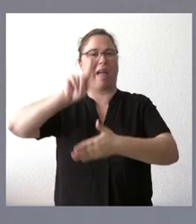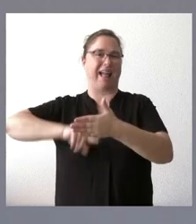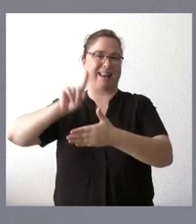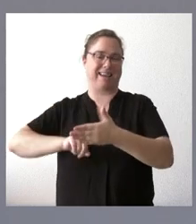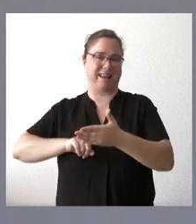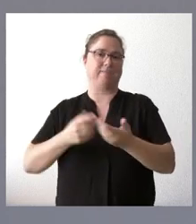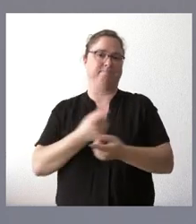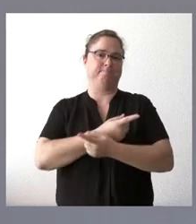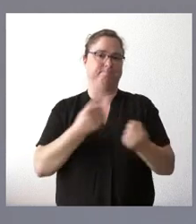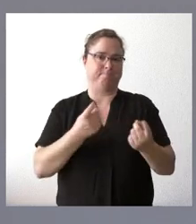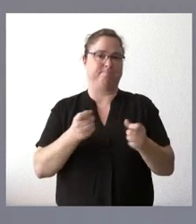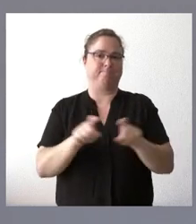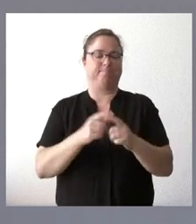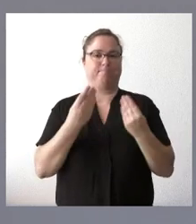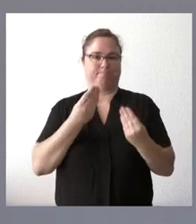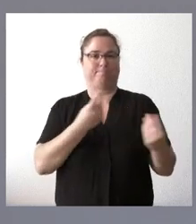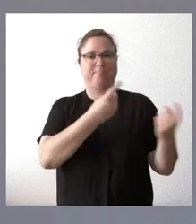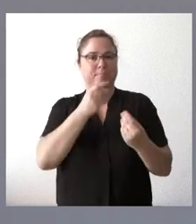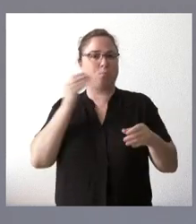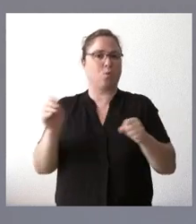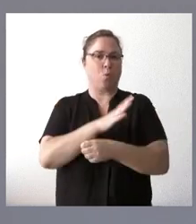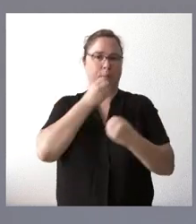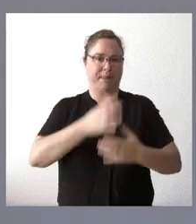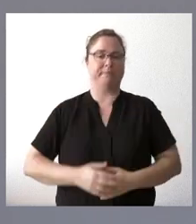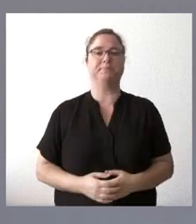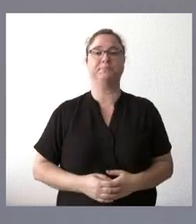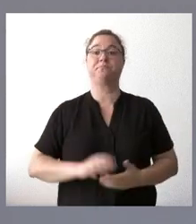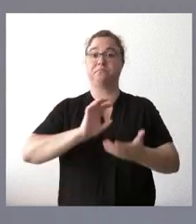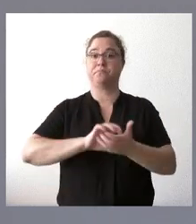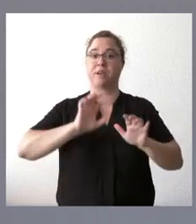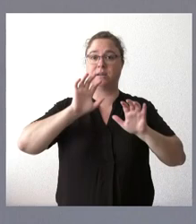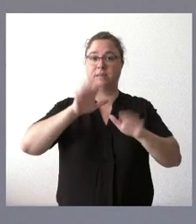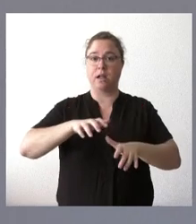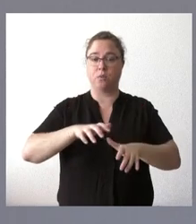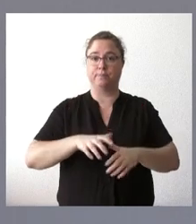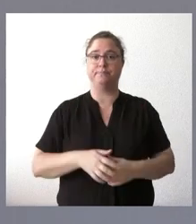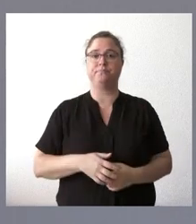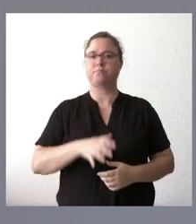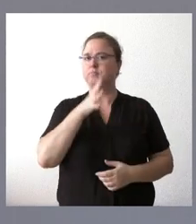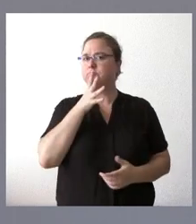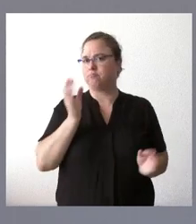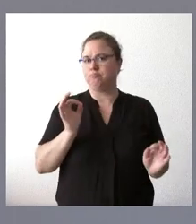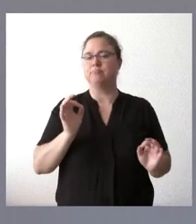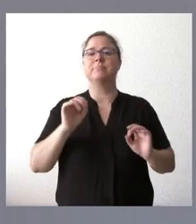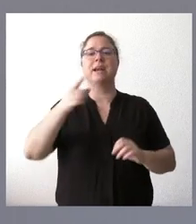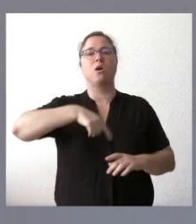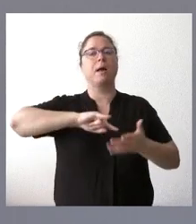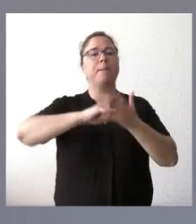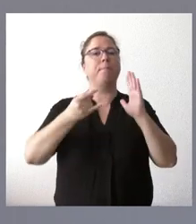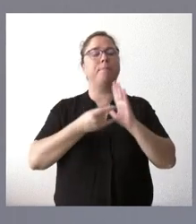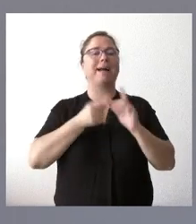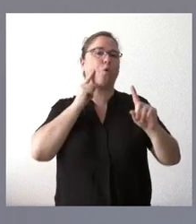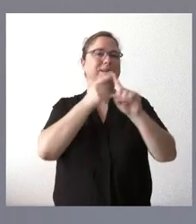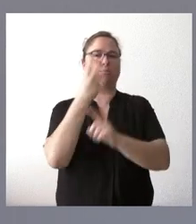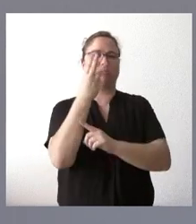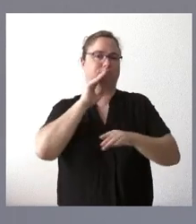atendidas debidamente. Castilla y León, desde este punto de vista, presentan este plan, ese triple objetivo,